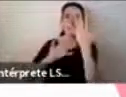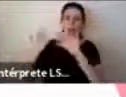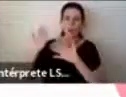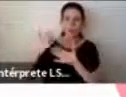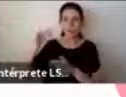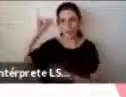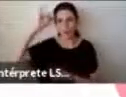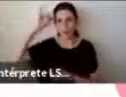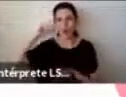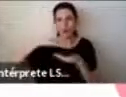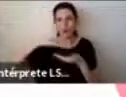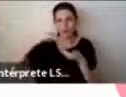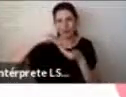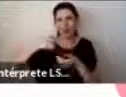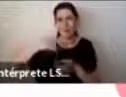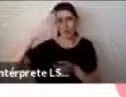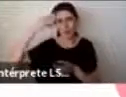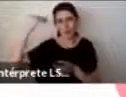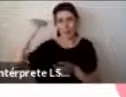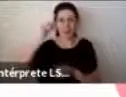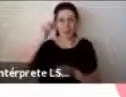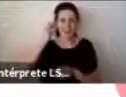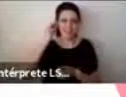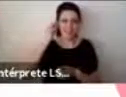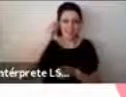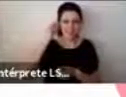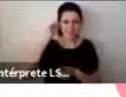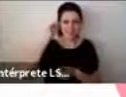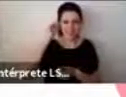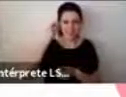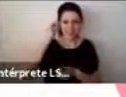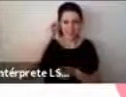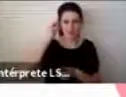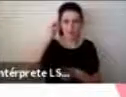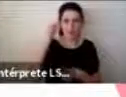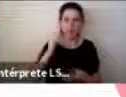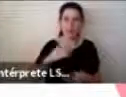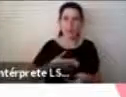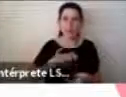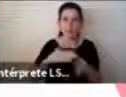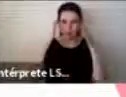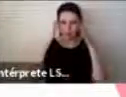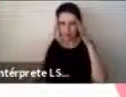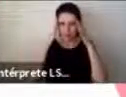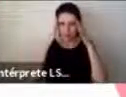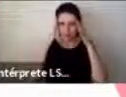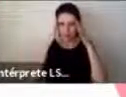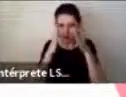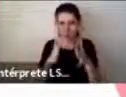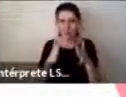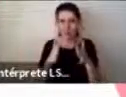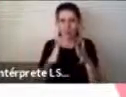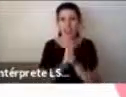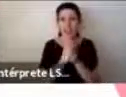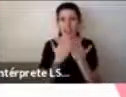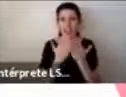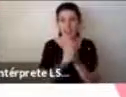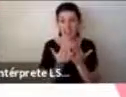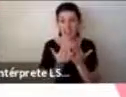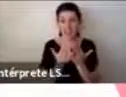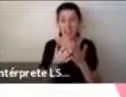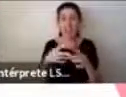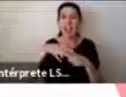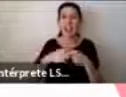Y la idea fue centrarnos en una guía que permitiera, por un lado, ser una herramienta de psicoeducación,